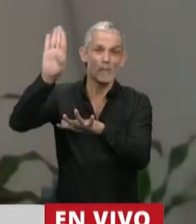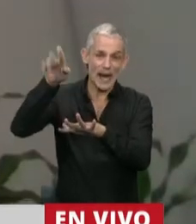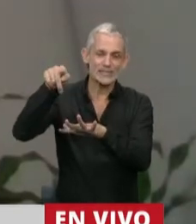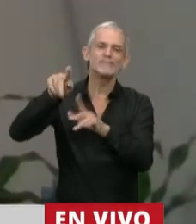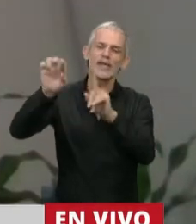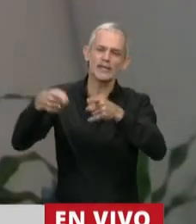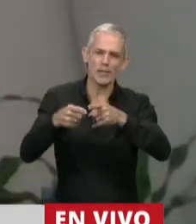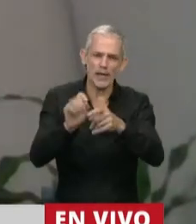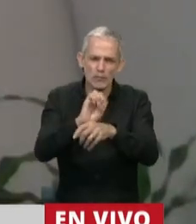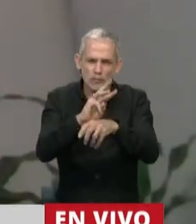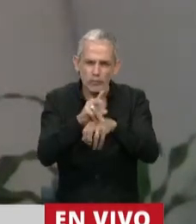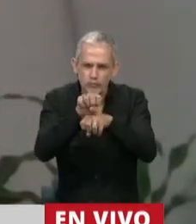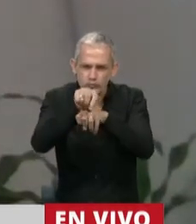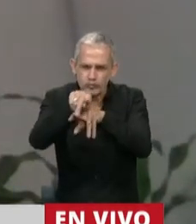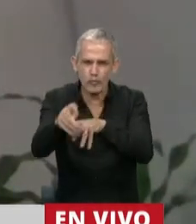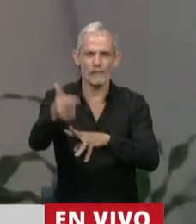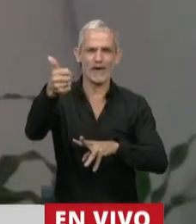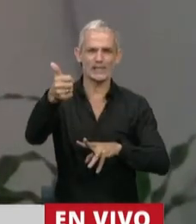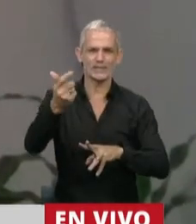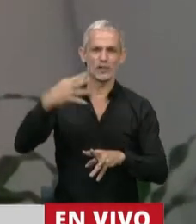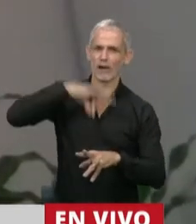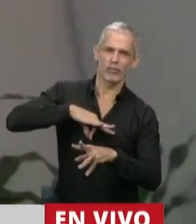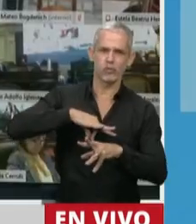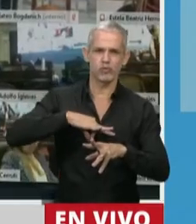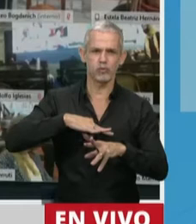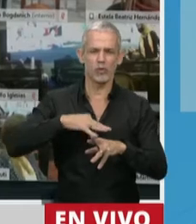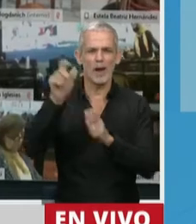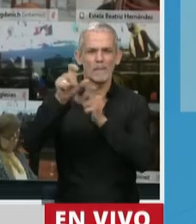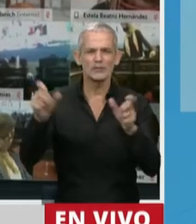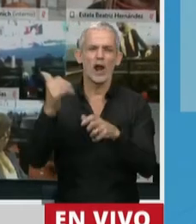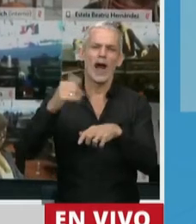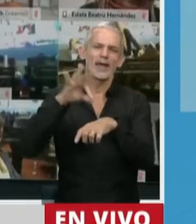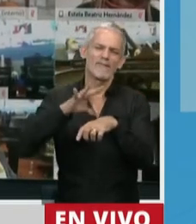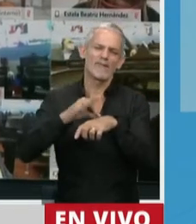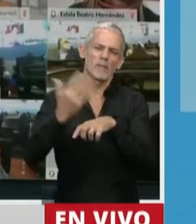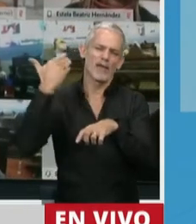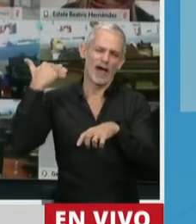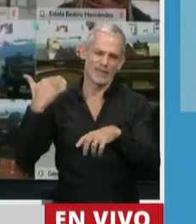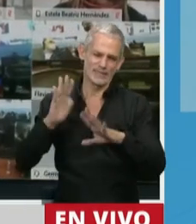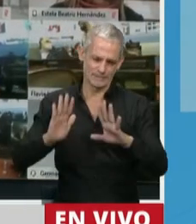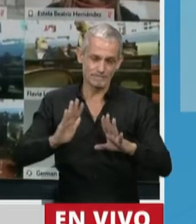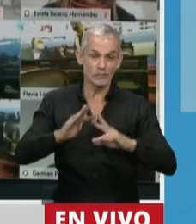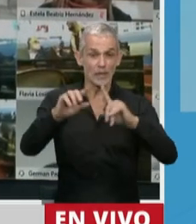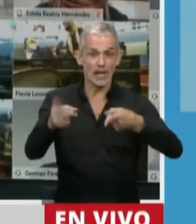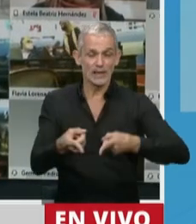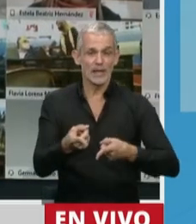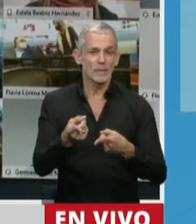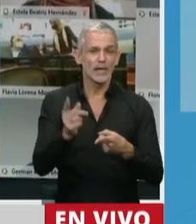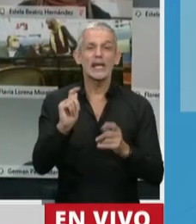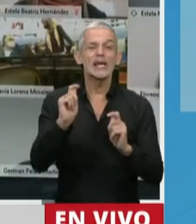como así también con aquellas personas que tienen determinadas enfermedades preexistentes. Pero también,